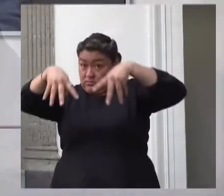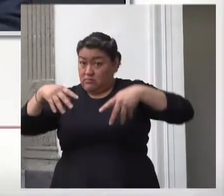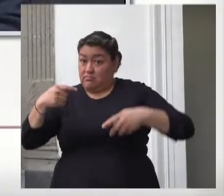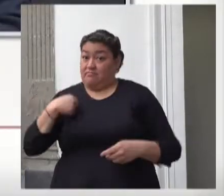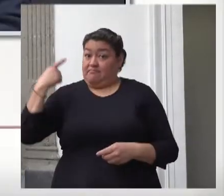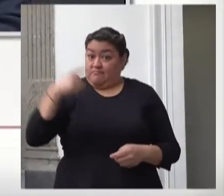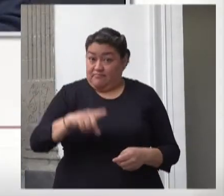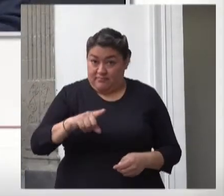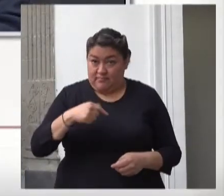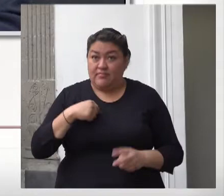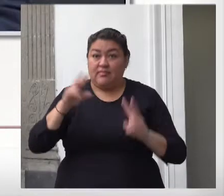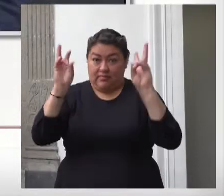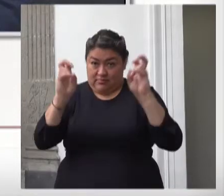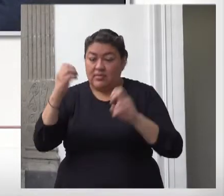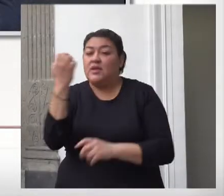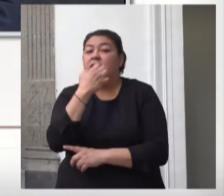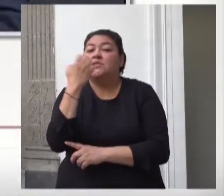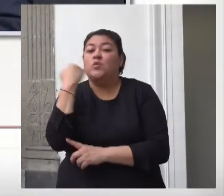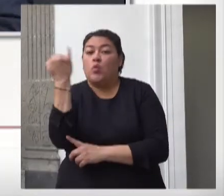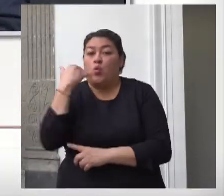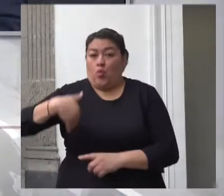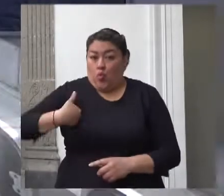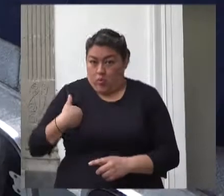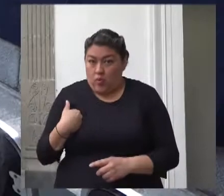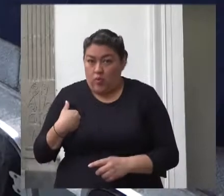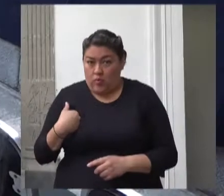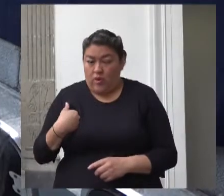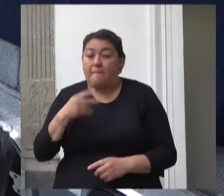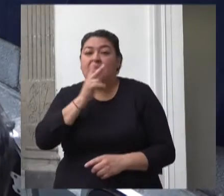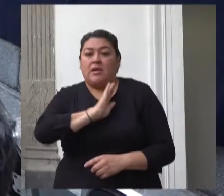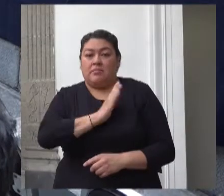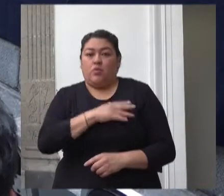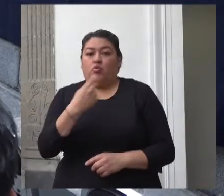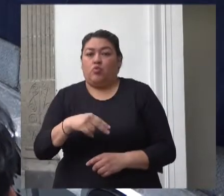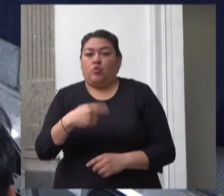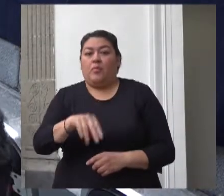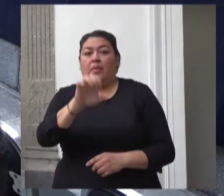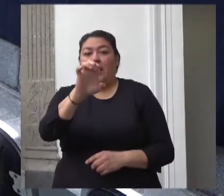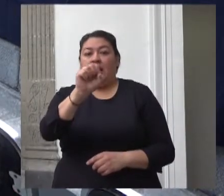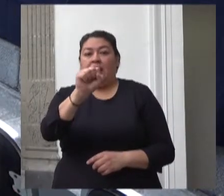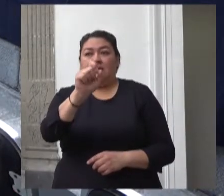programa de estancias infantiles alguna otra pregunta